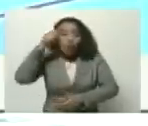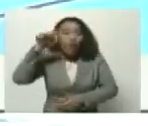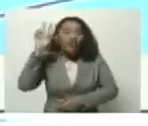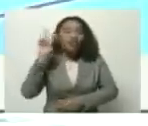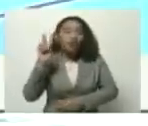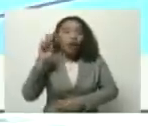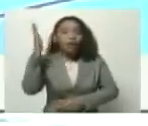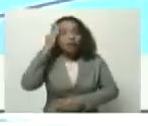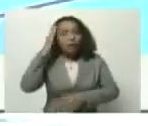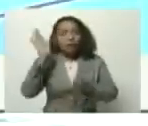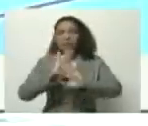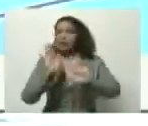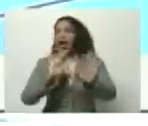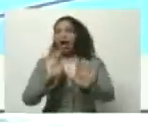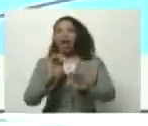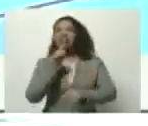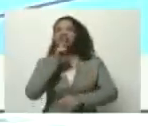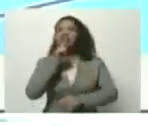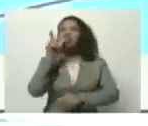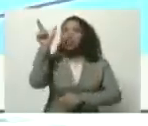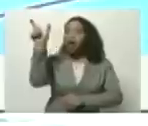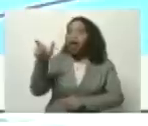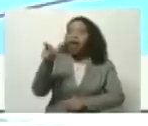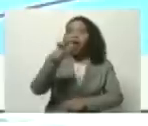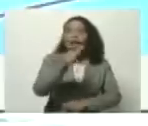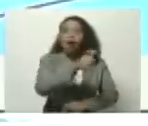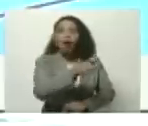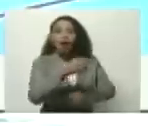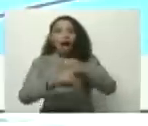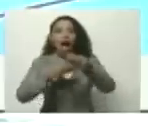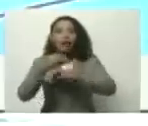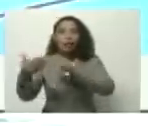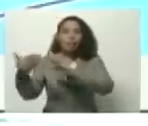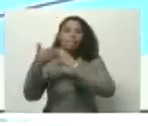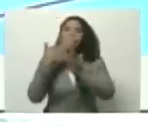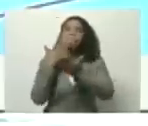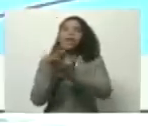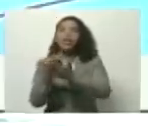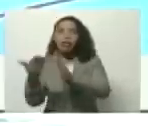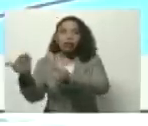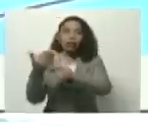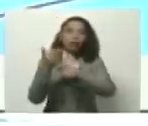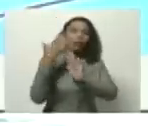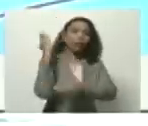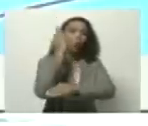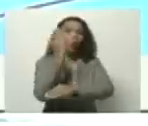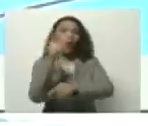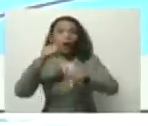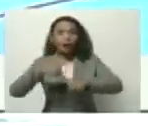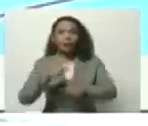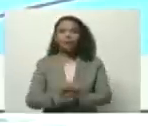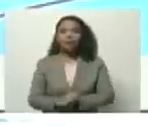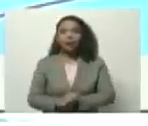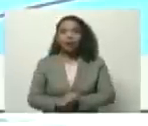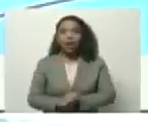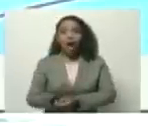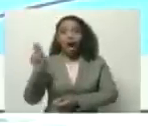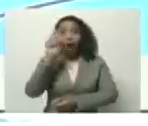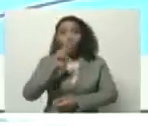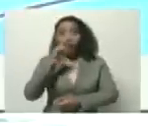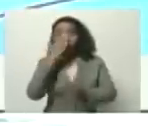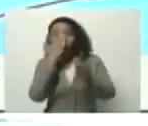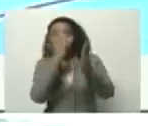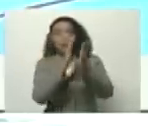sabe bien quiénes son ellos, sabe bien que se han dedicado y han utilizado esta fachada como una